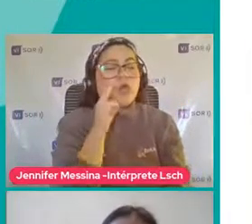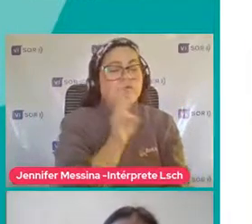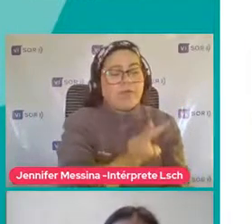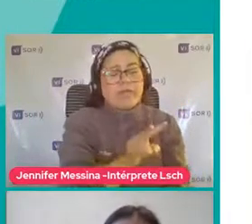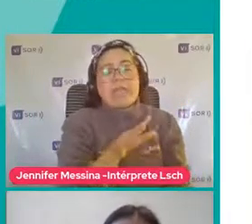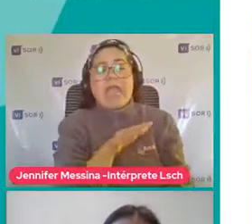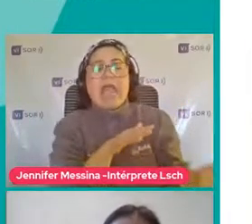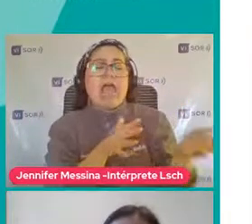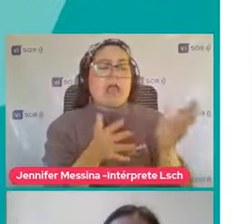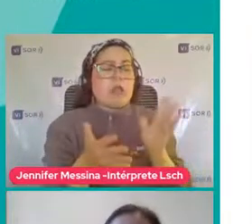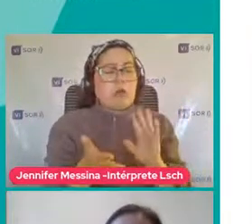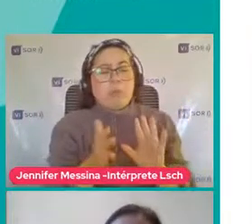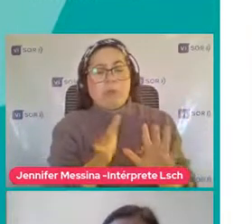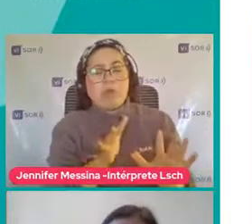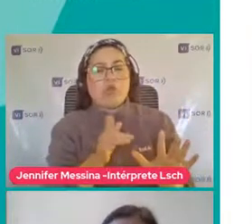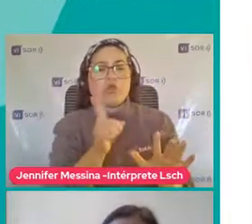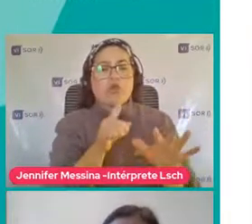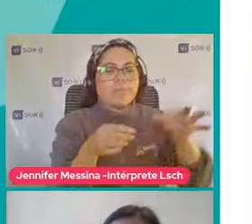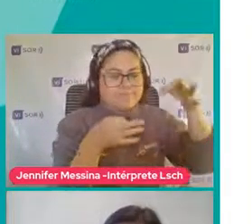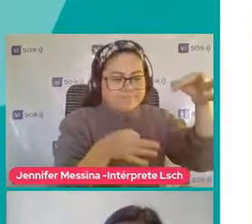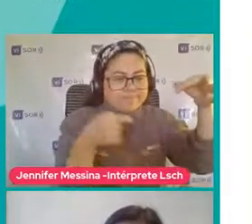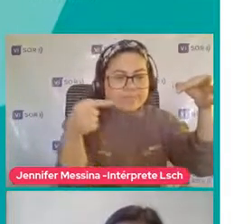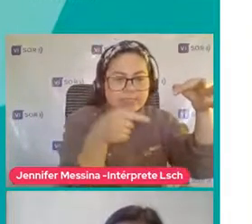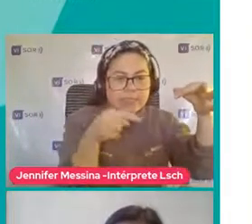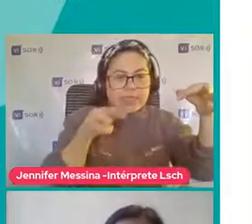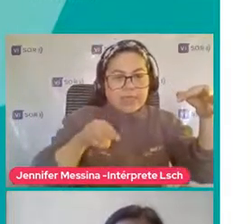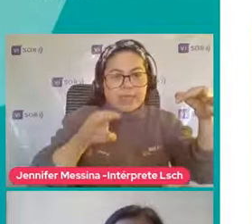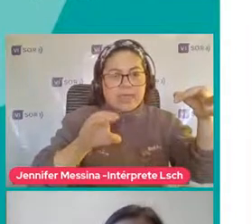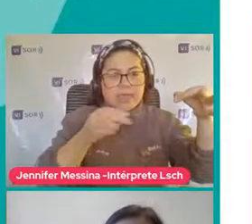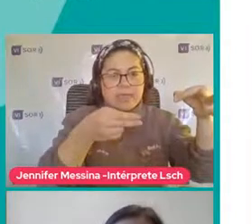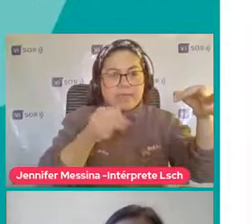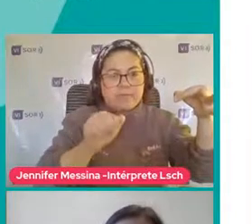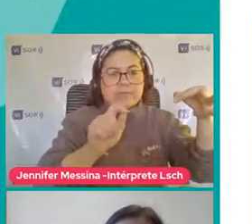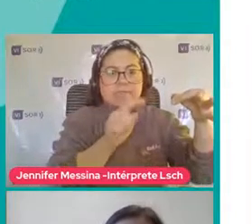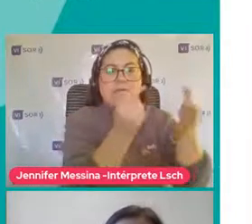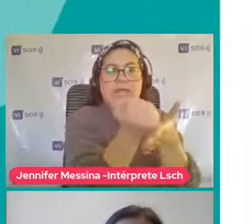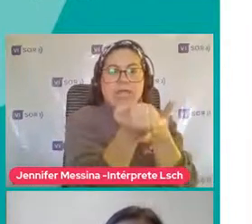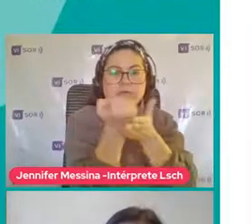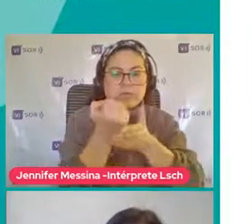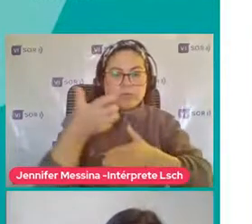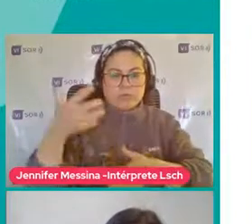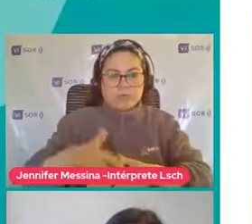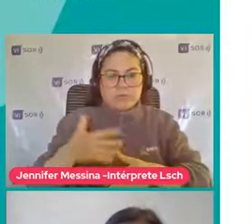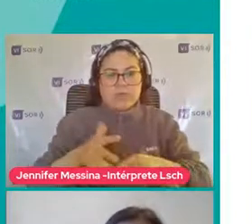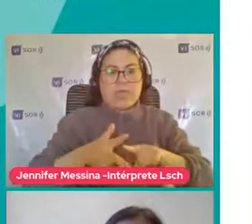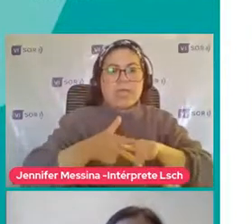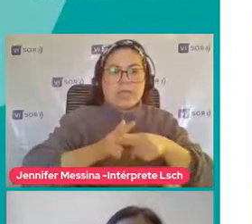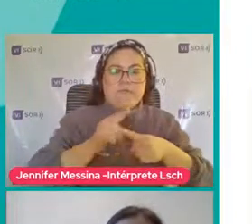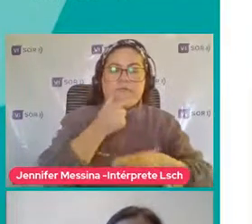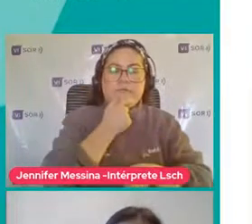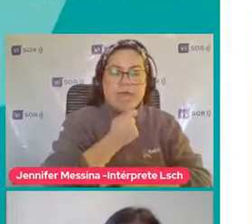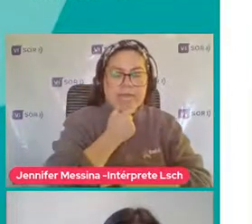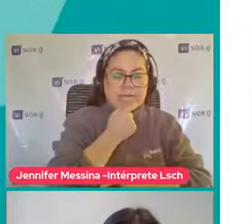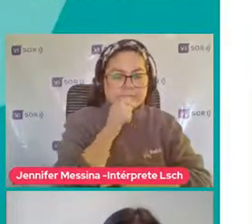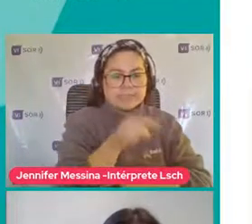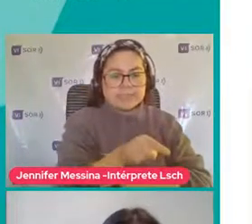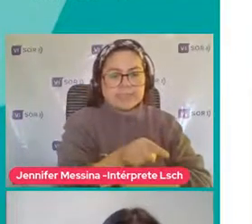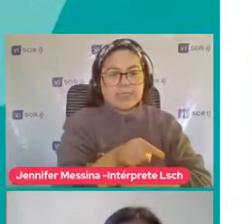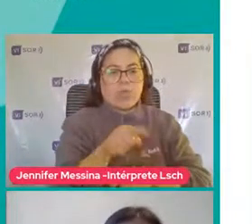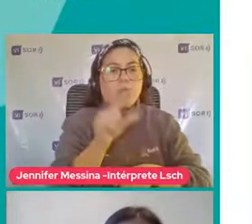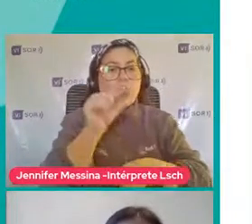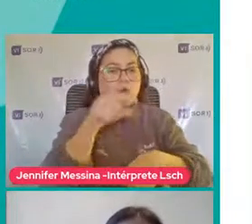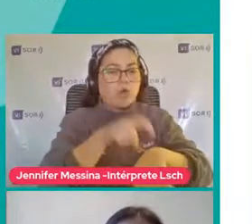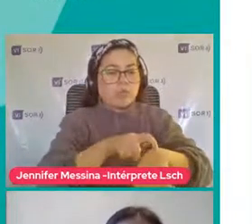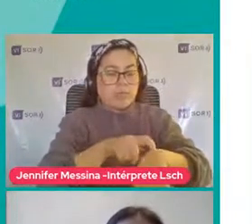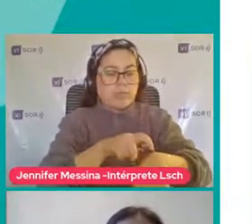cosita Sino que Esto es más objetivo Y esta herramienta Nos da esa posibilidad Una herramienta Fácil de usar Que tiene poco tiempo Para